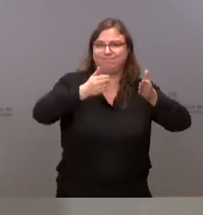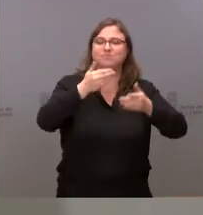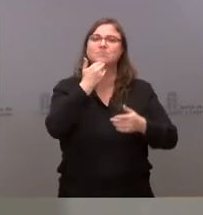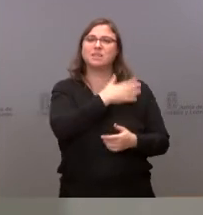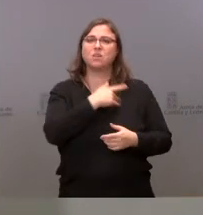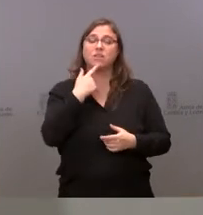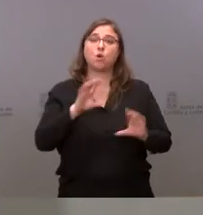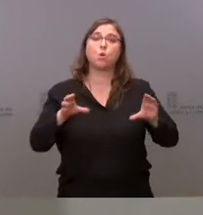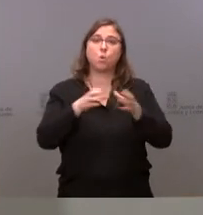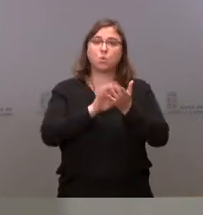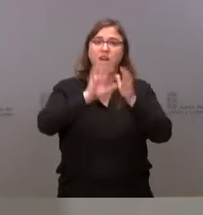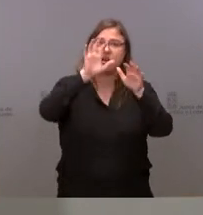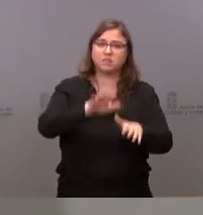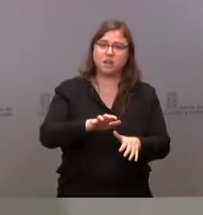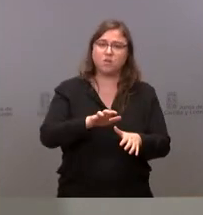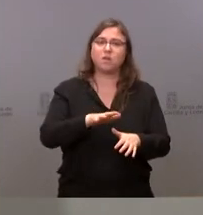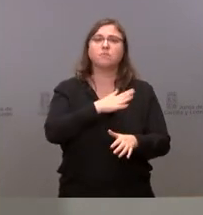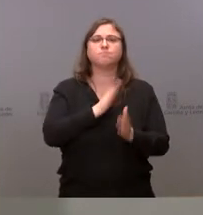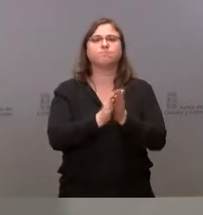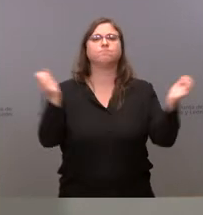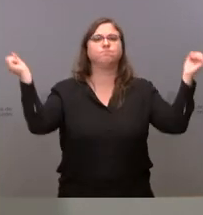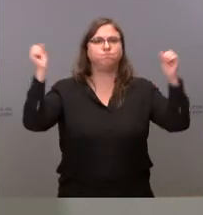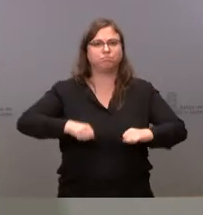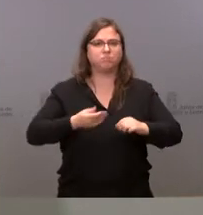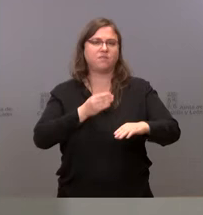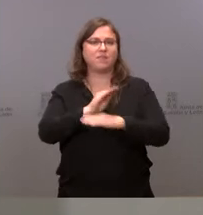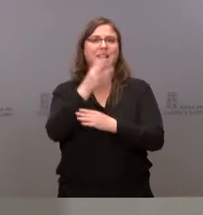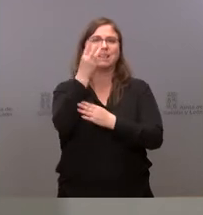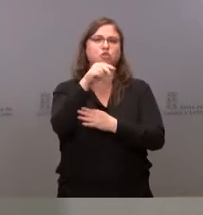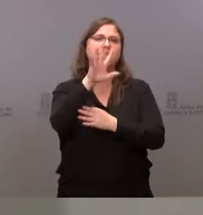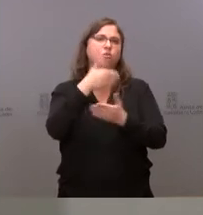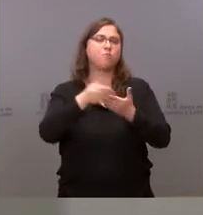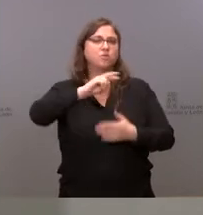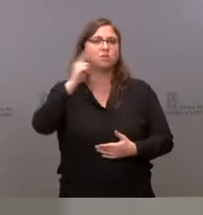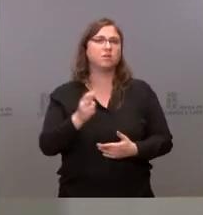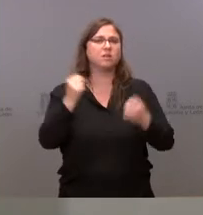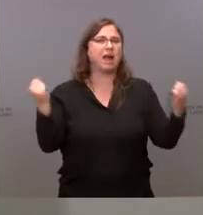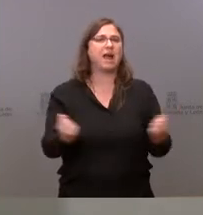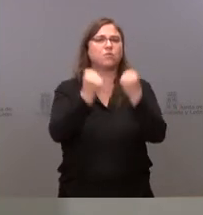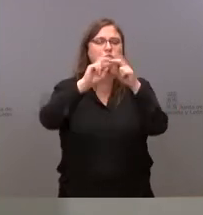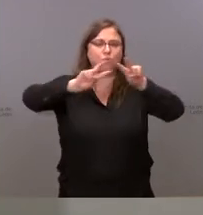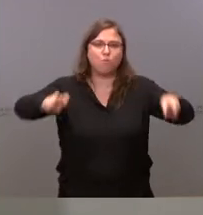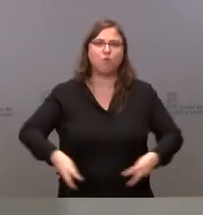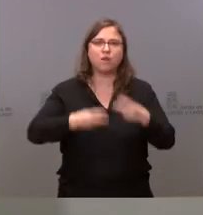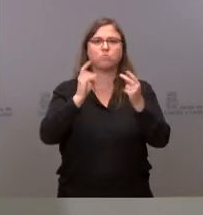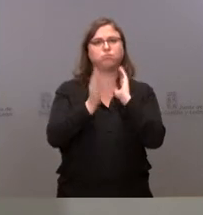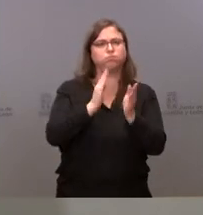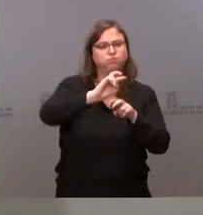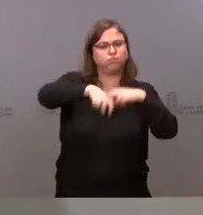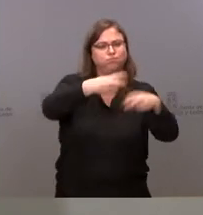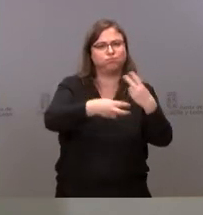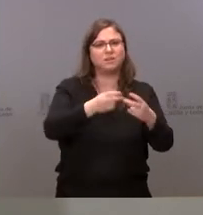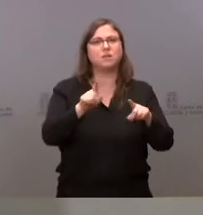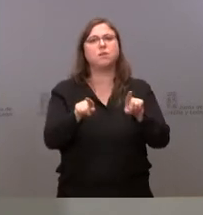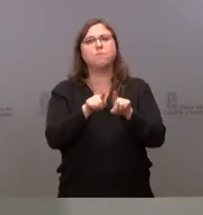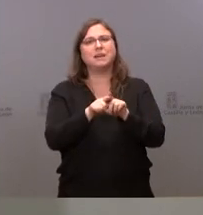decirles que la Junta de Castilla y León aprueba financiar con 3,5 millones de euros a las actuaciones de modernización y rehabilitación y